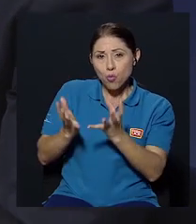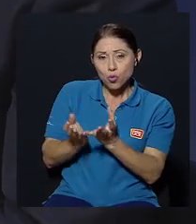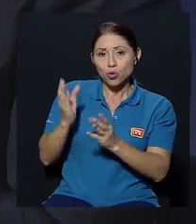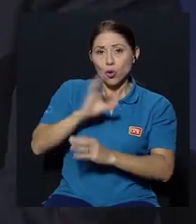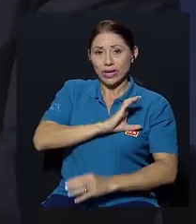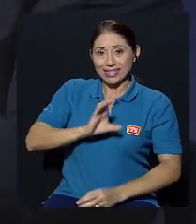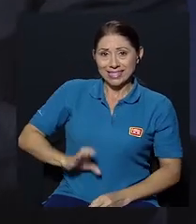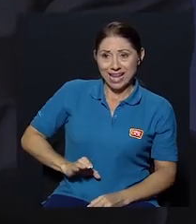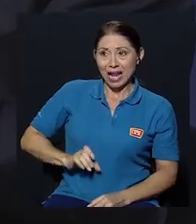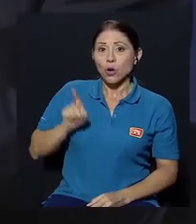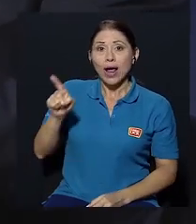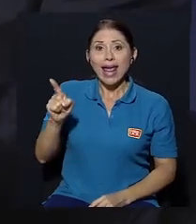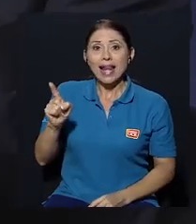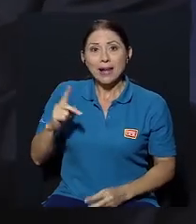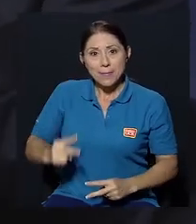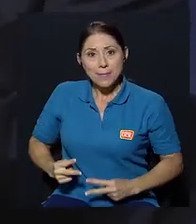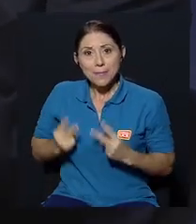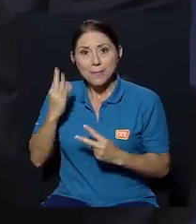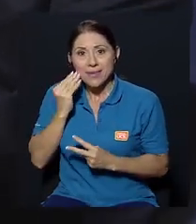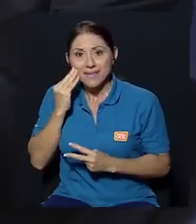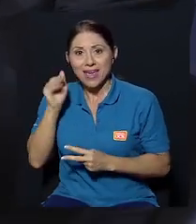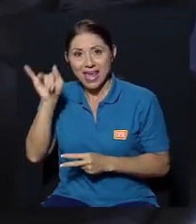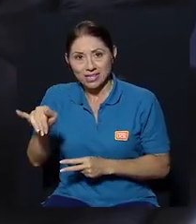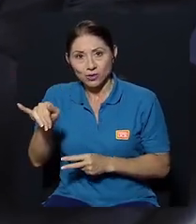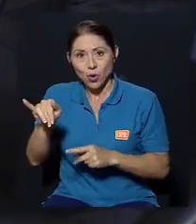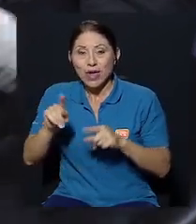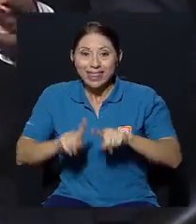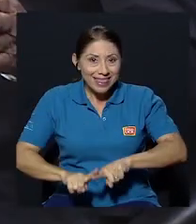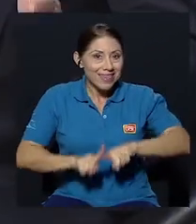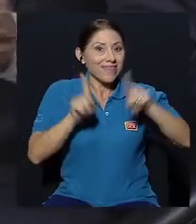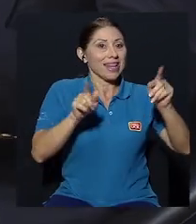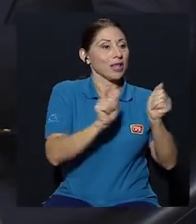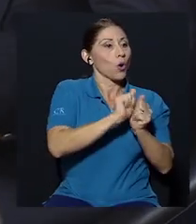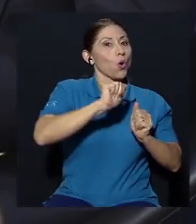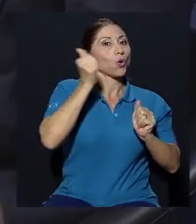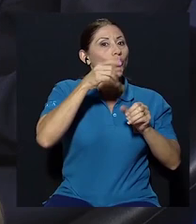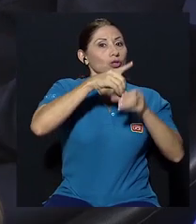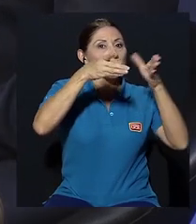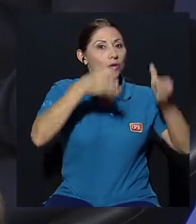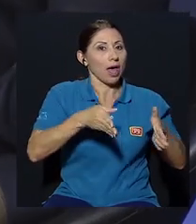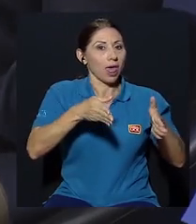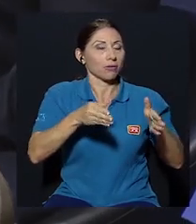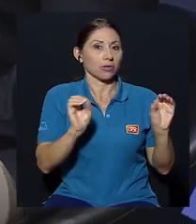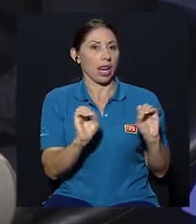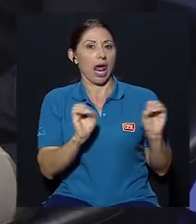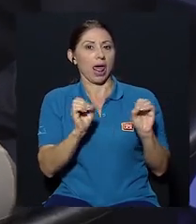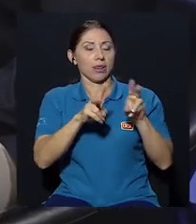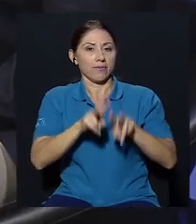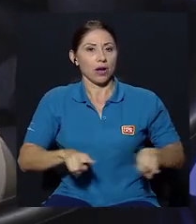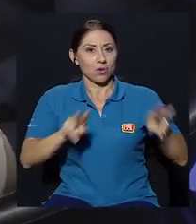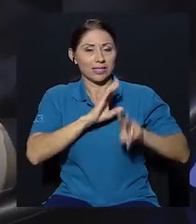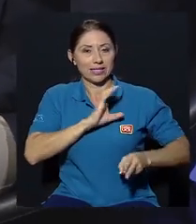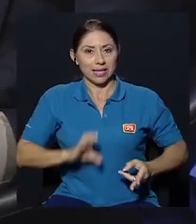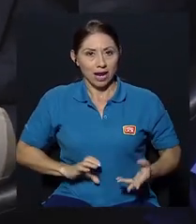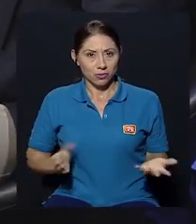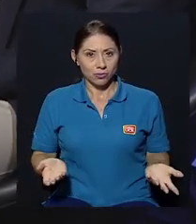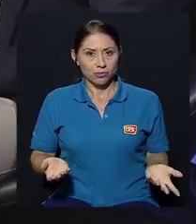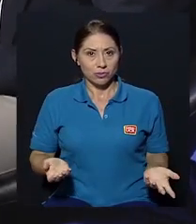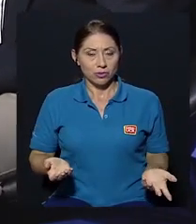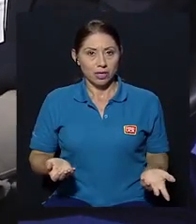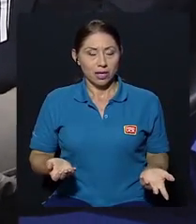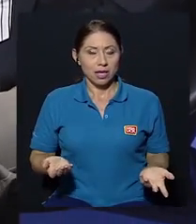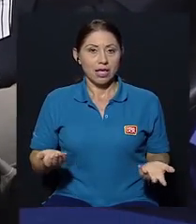y la verdad es que en su mundo cristiano él vive eso contrario a otros diputados cristianos que de los valores cristianos no tienen nada